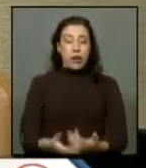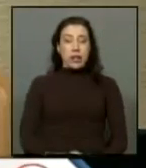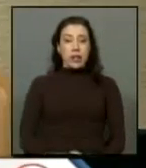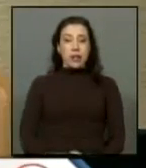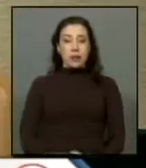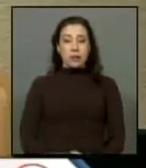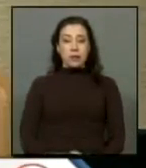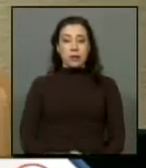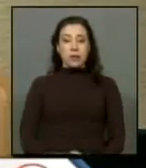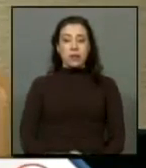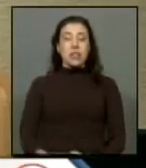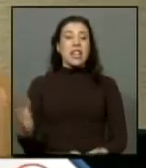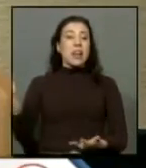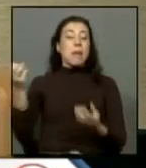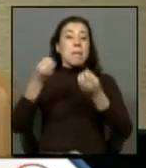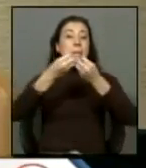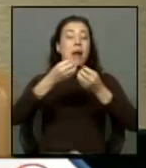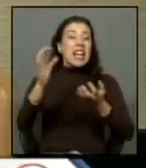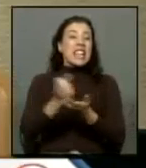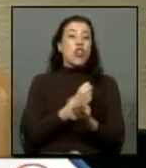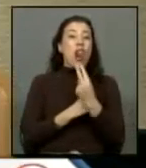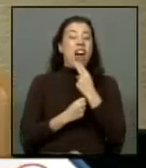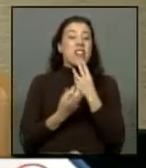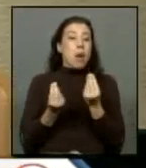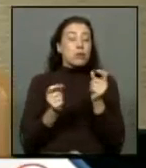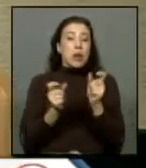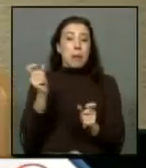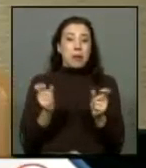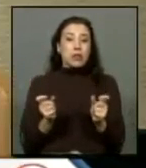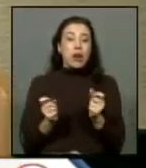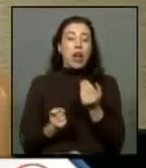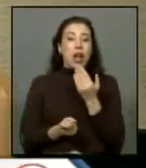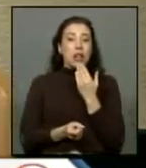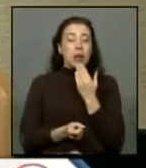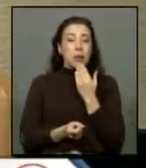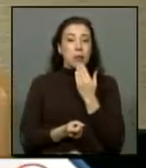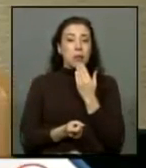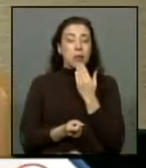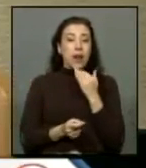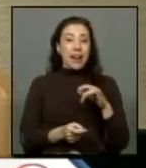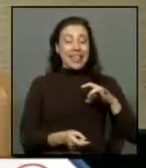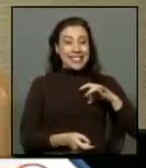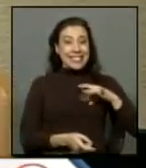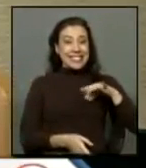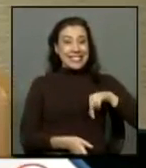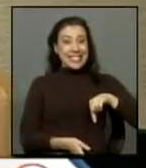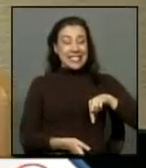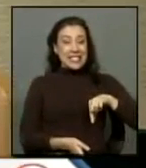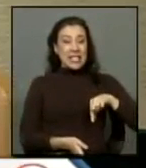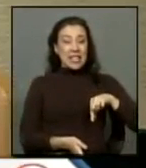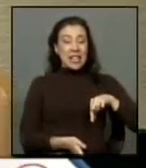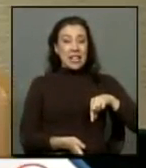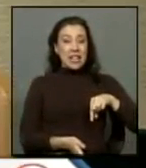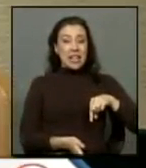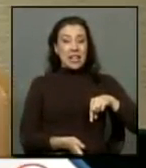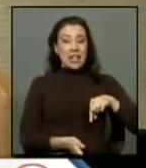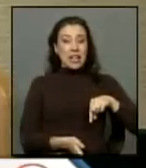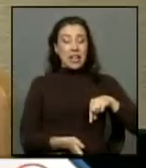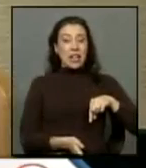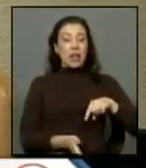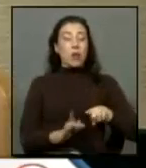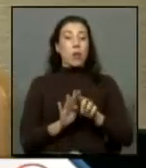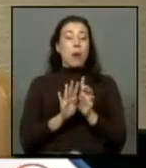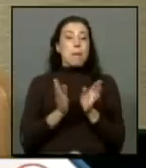se arrancó la vida de muchos y por otra parte se situó a Chile en una posición verdaderamente